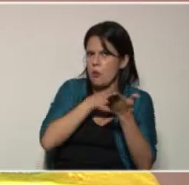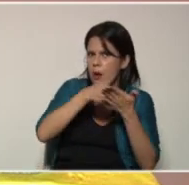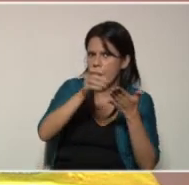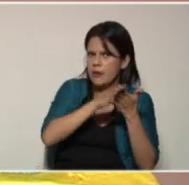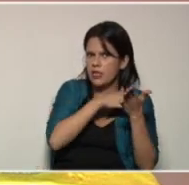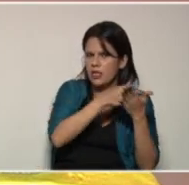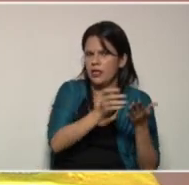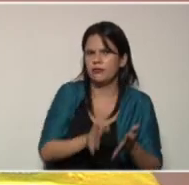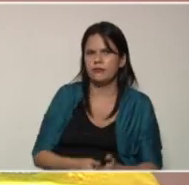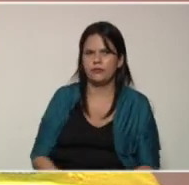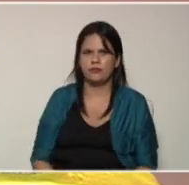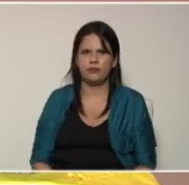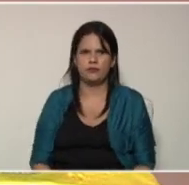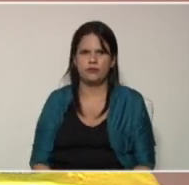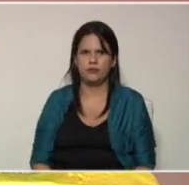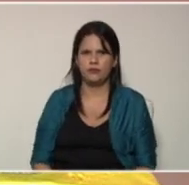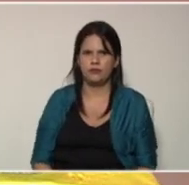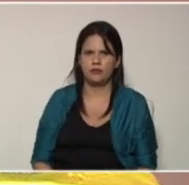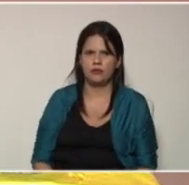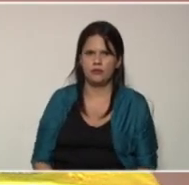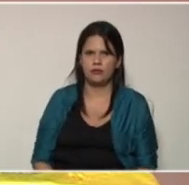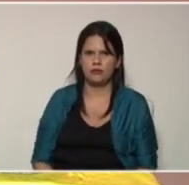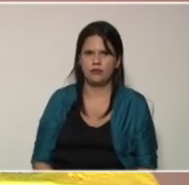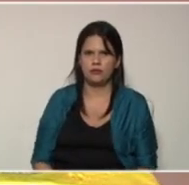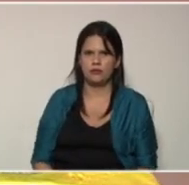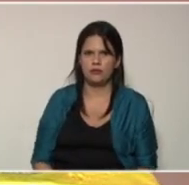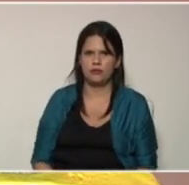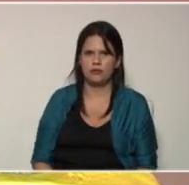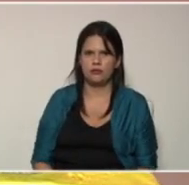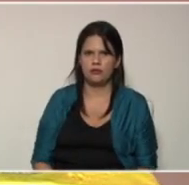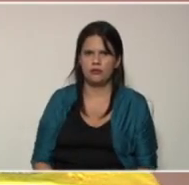pintemos acá un poquito ajá